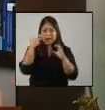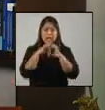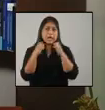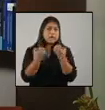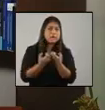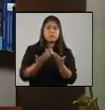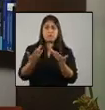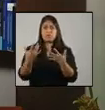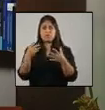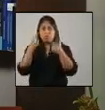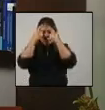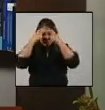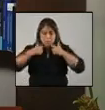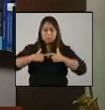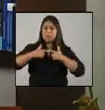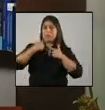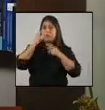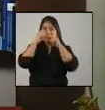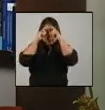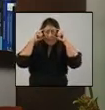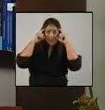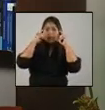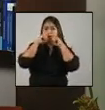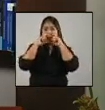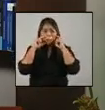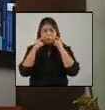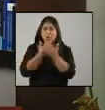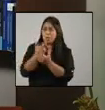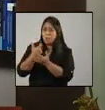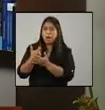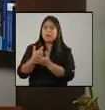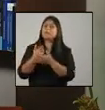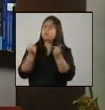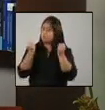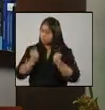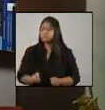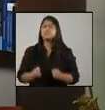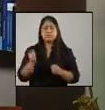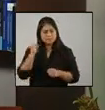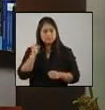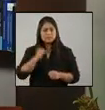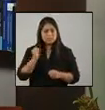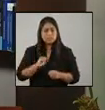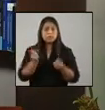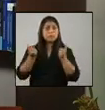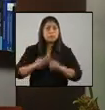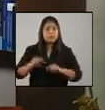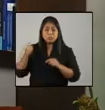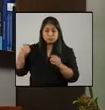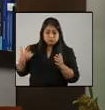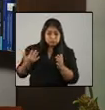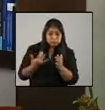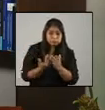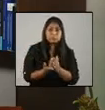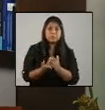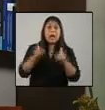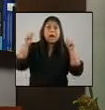Sí, nos ha costado. Pero ¿saben por qué? Porque al día de hoy somos